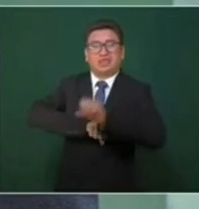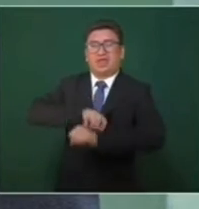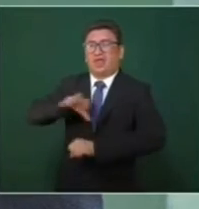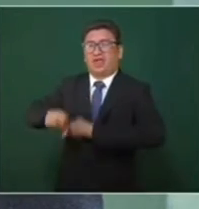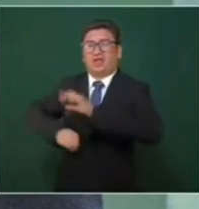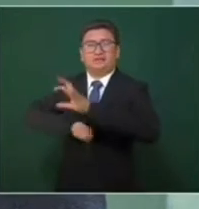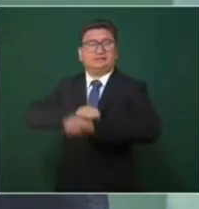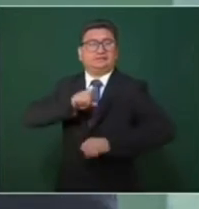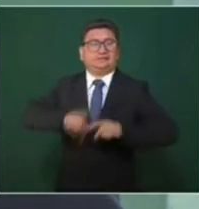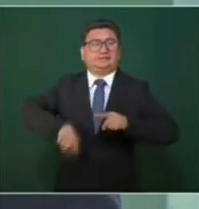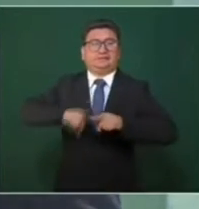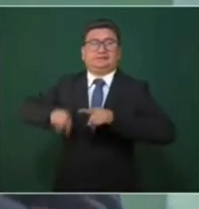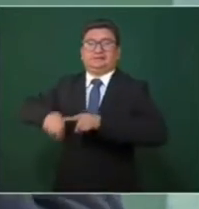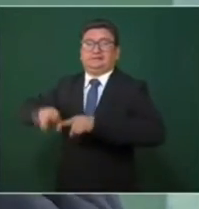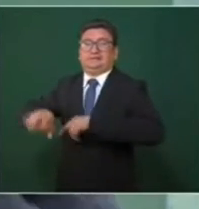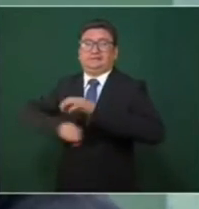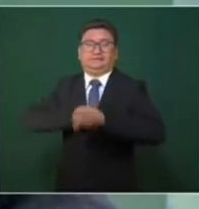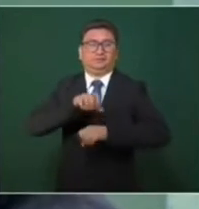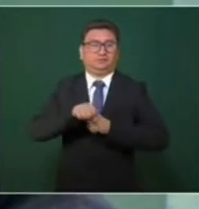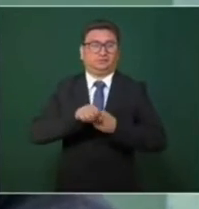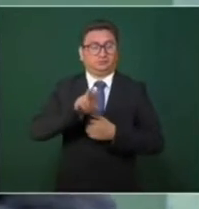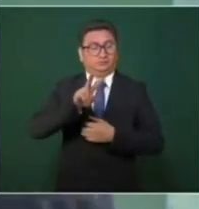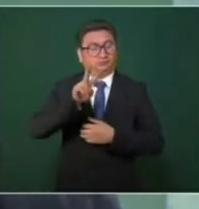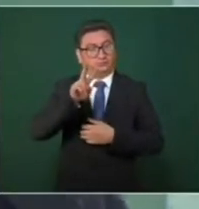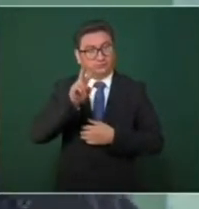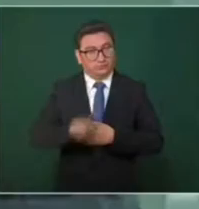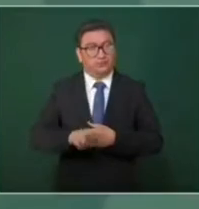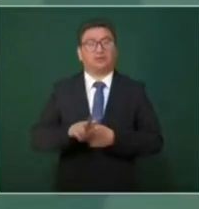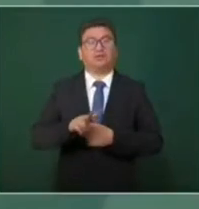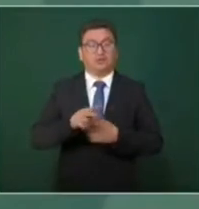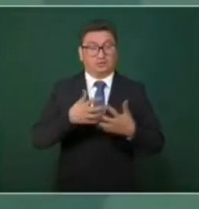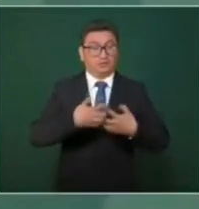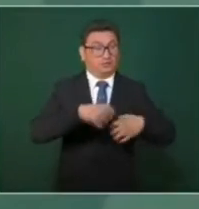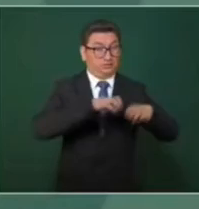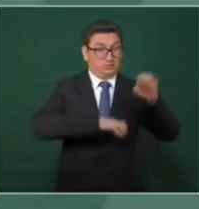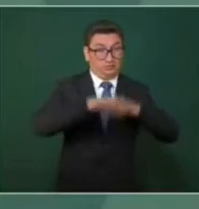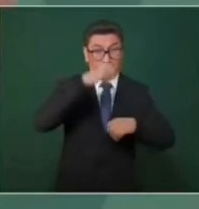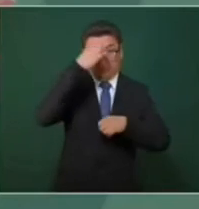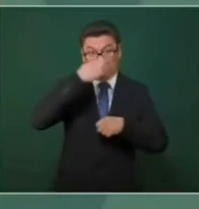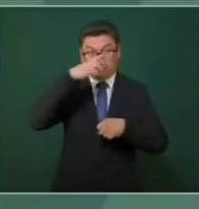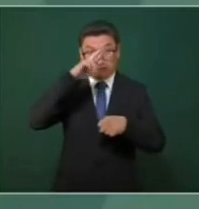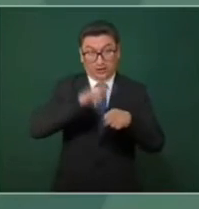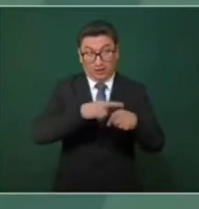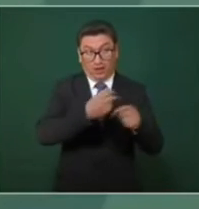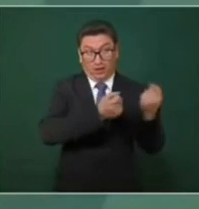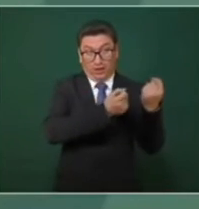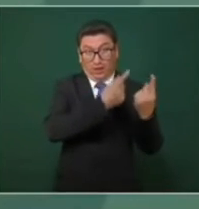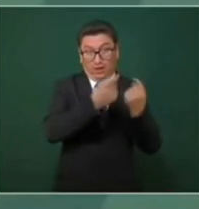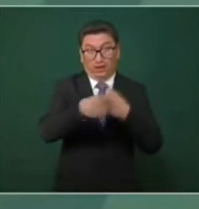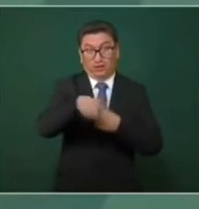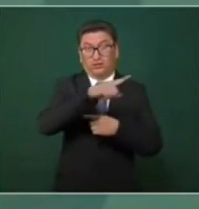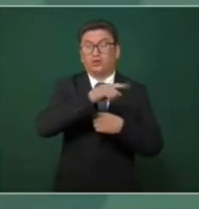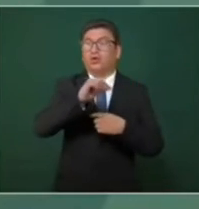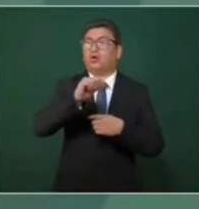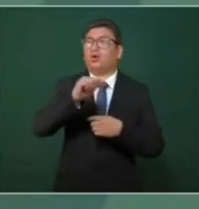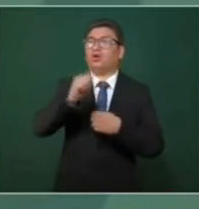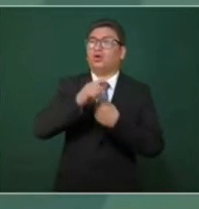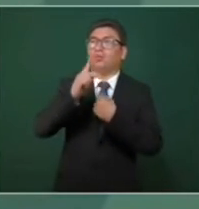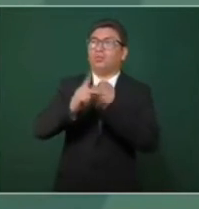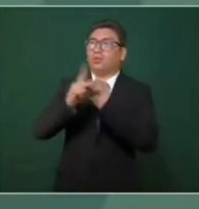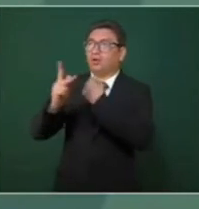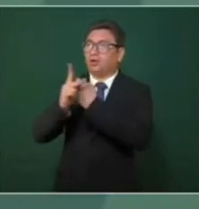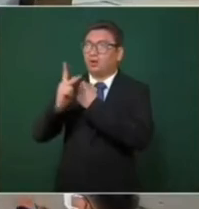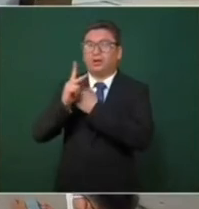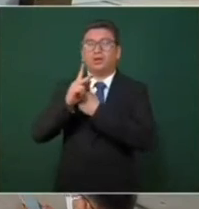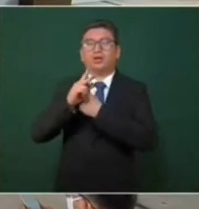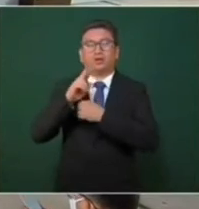La verdad que para algunas empresas extranjeras, algunos países nos